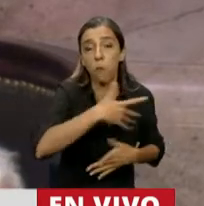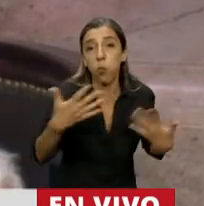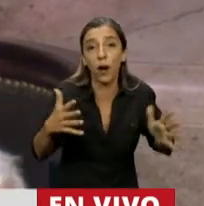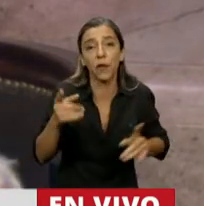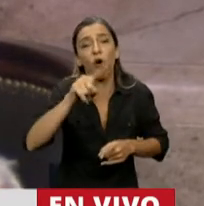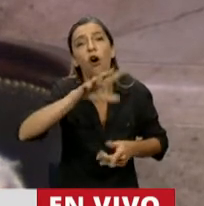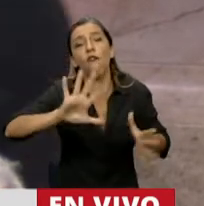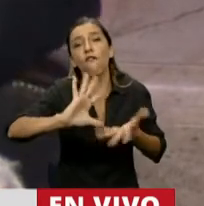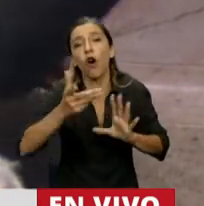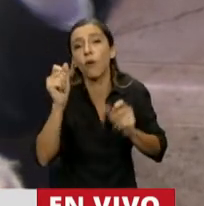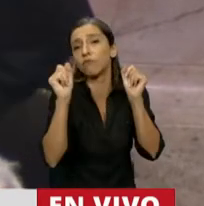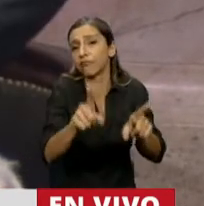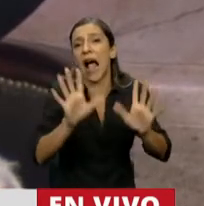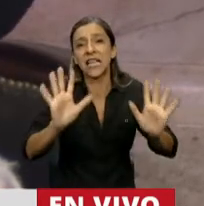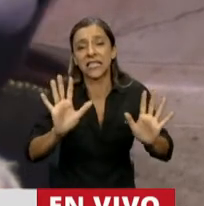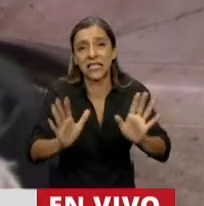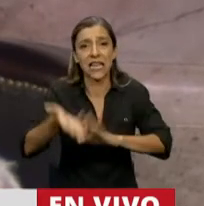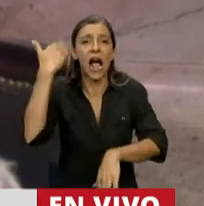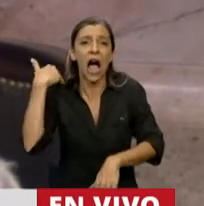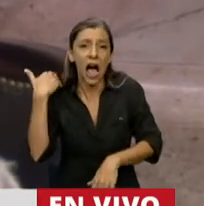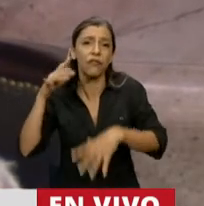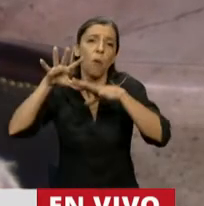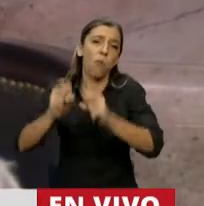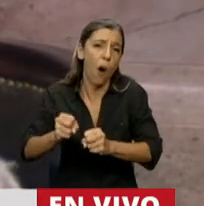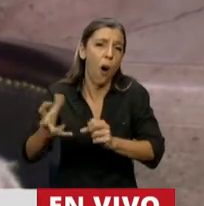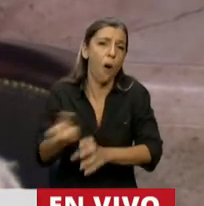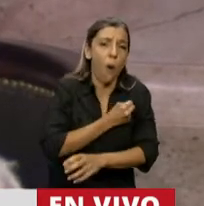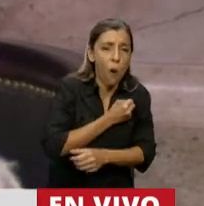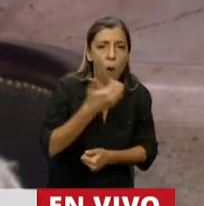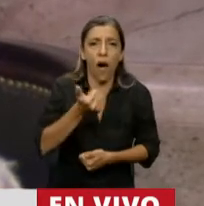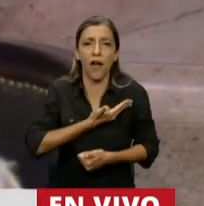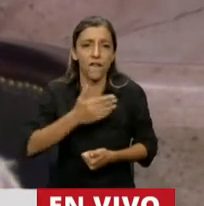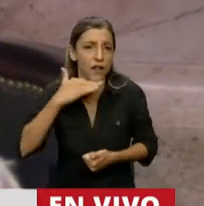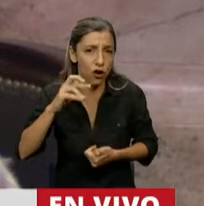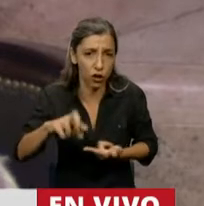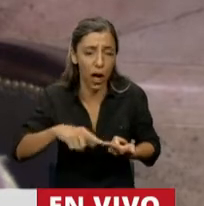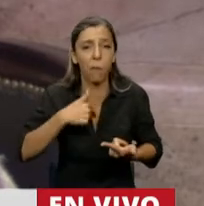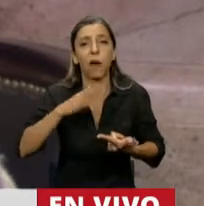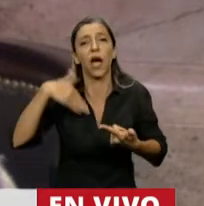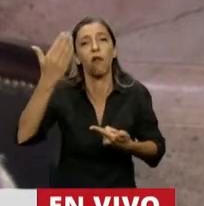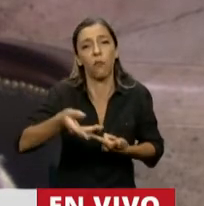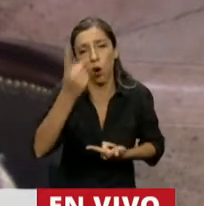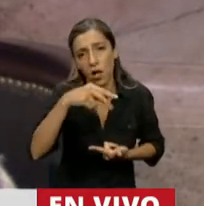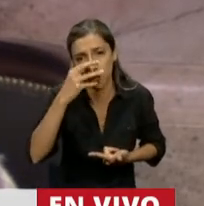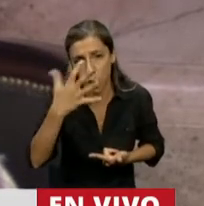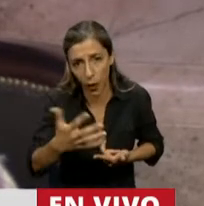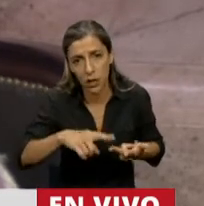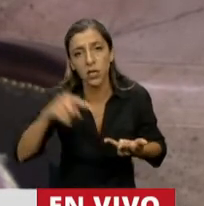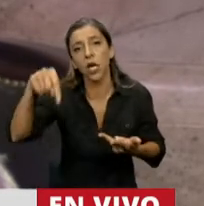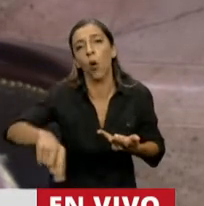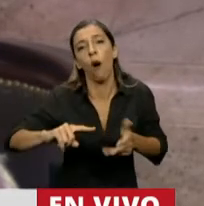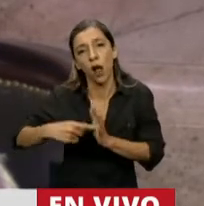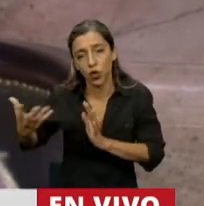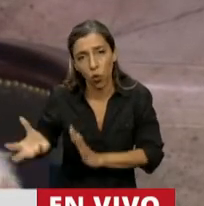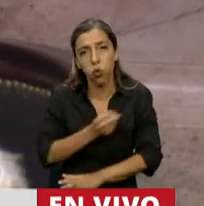van por cajas, me acuerdo en otra época iban por las AFJP, después que la 125, ahora por los fondos de la